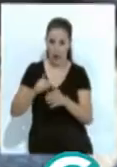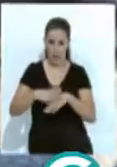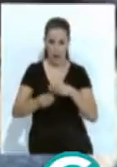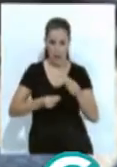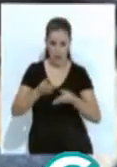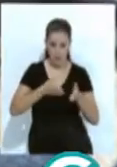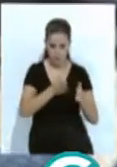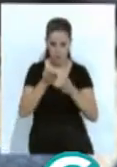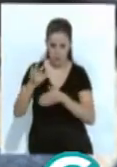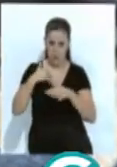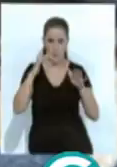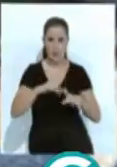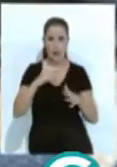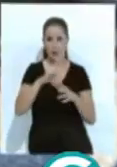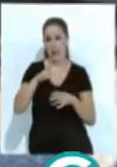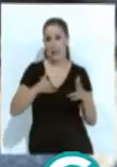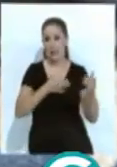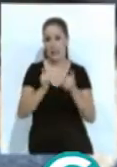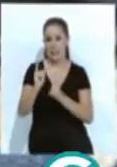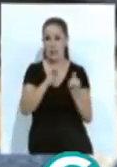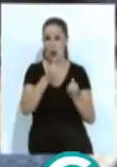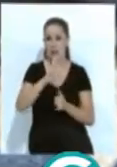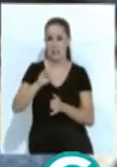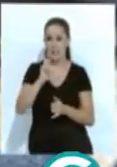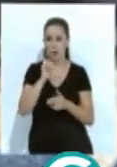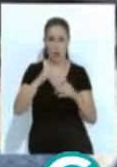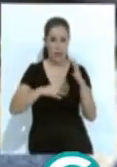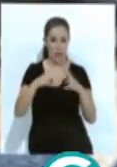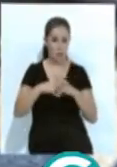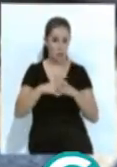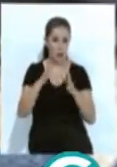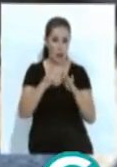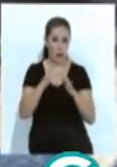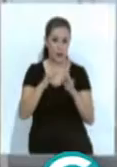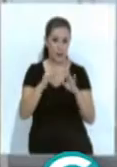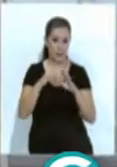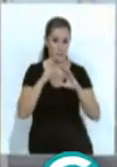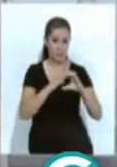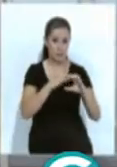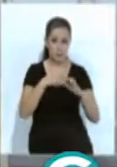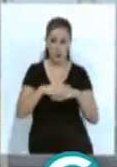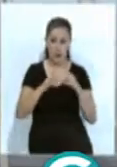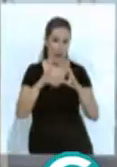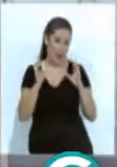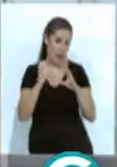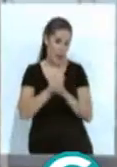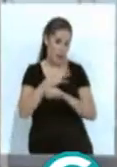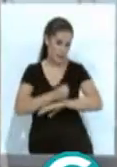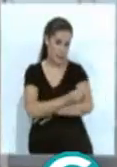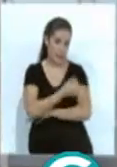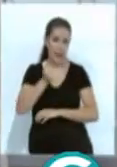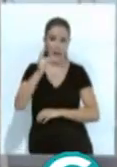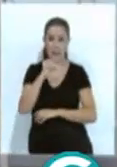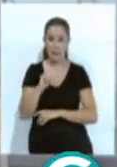intermodal en la parada del río Arillo. La estructura conecta los andenes salvando las líneas del tren de Adif. Esta nueva estación